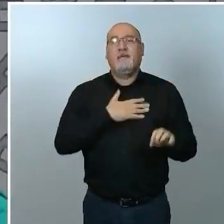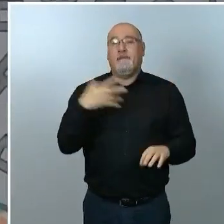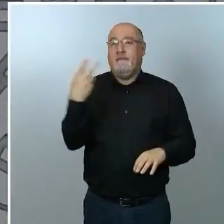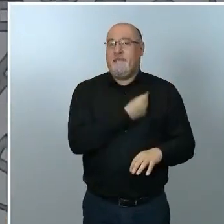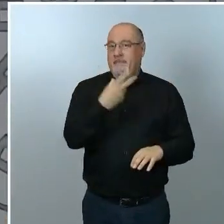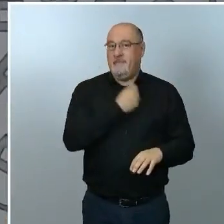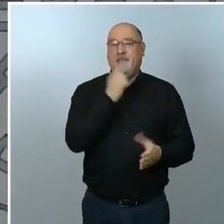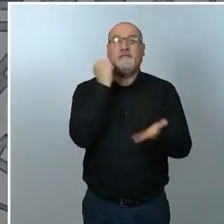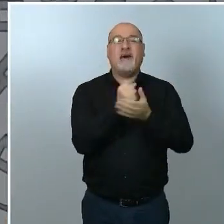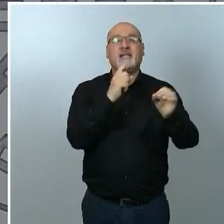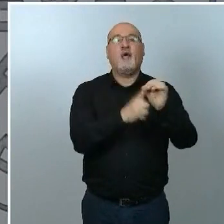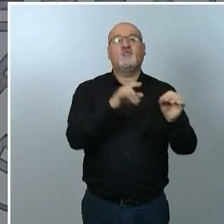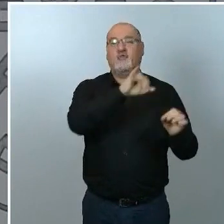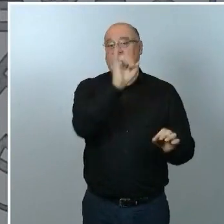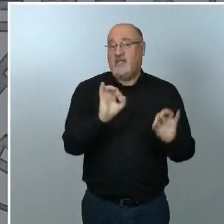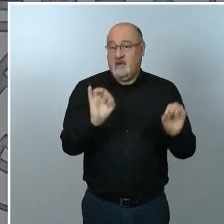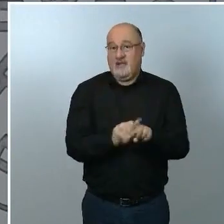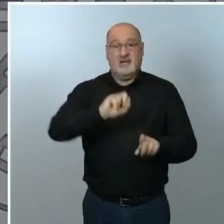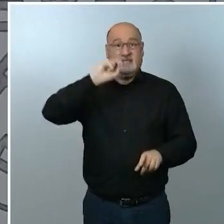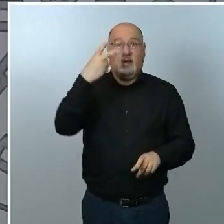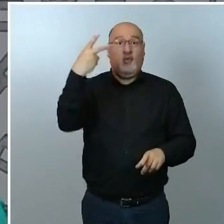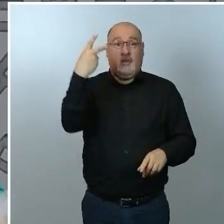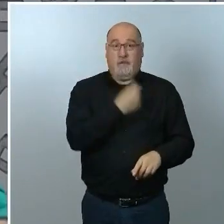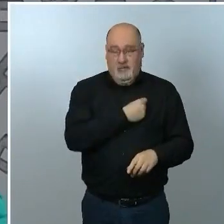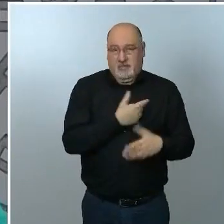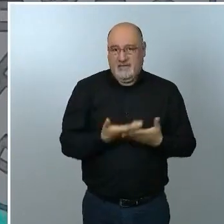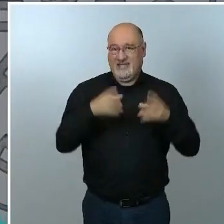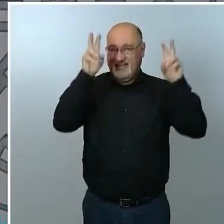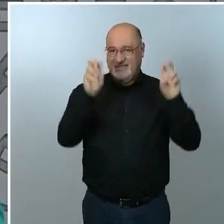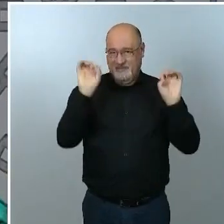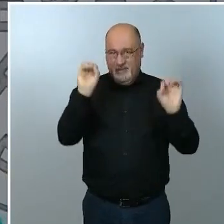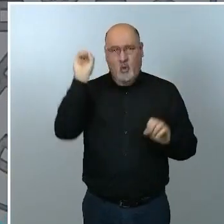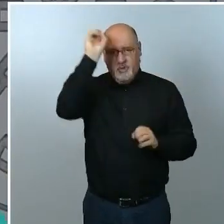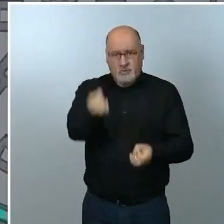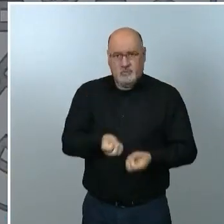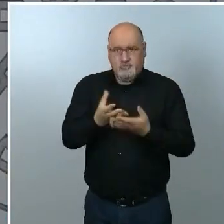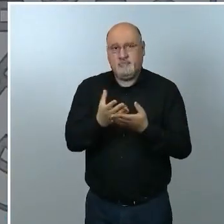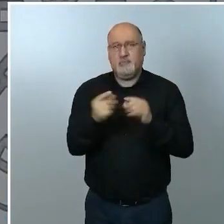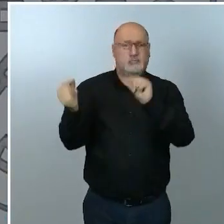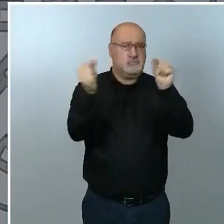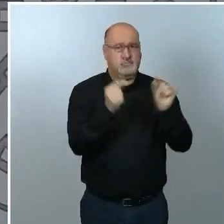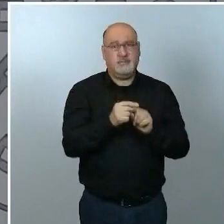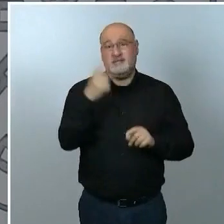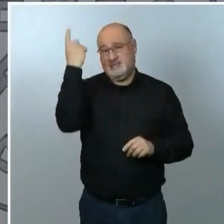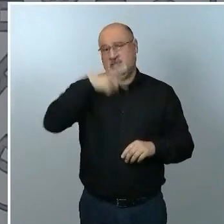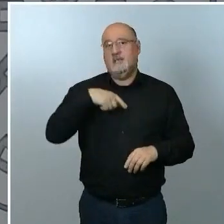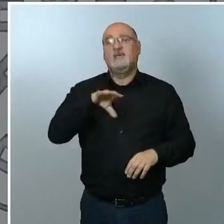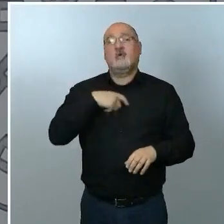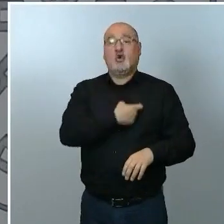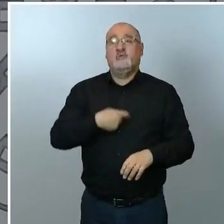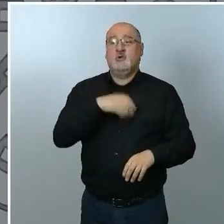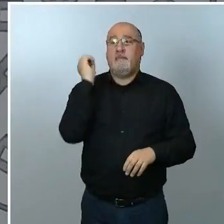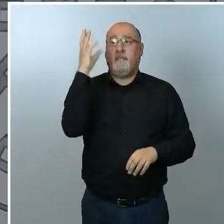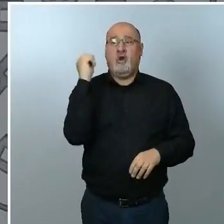AstraZeneca. Algunas consideraciones al respecto de esta cuestión. Como saben, la ponencia de vacunas se reunía esta tarde para